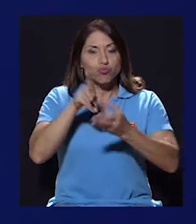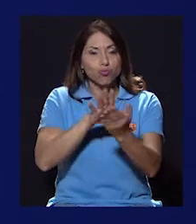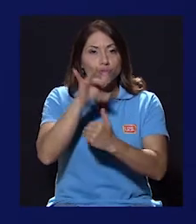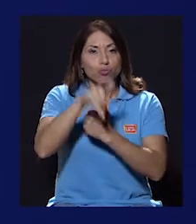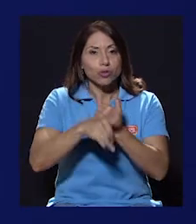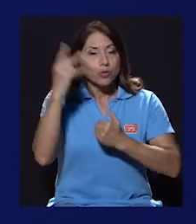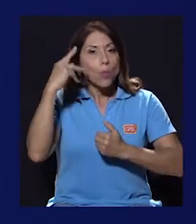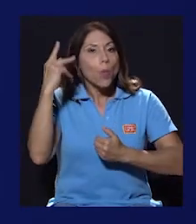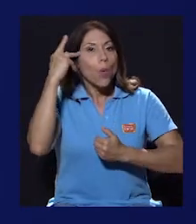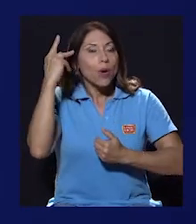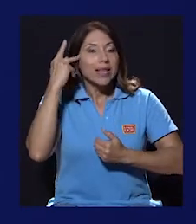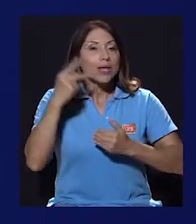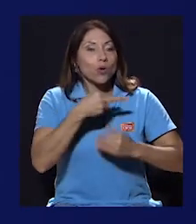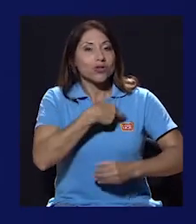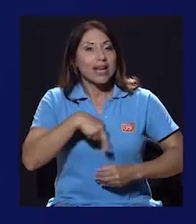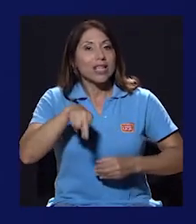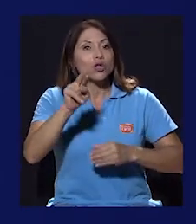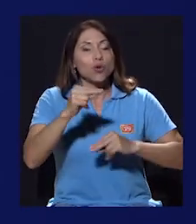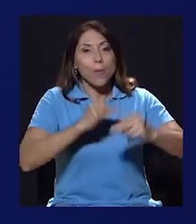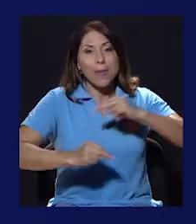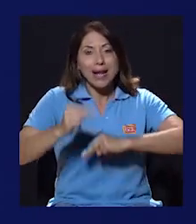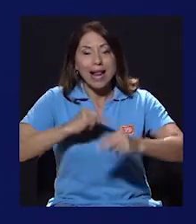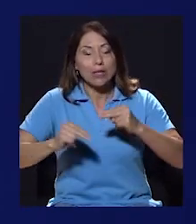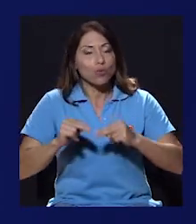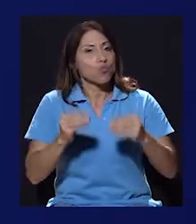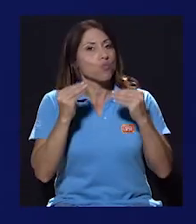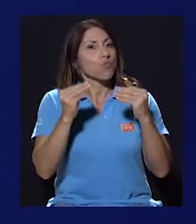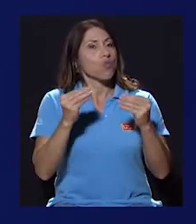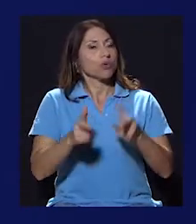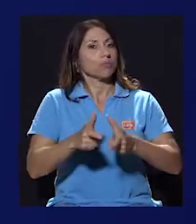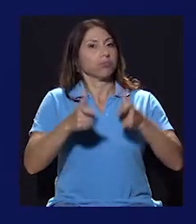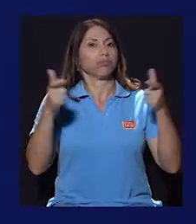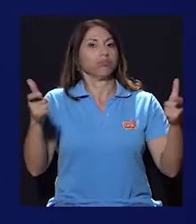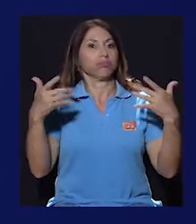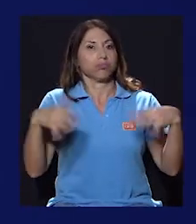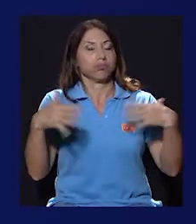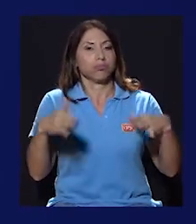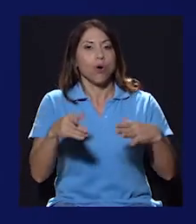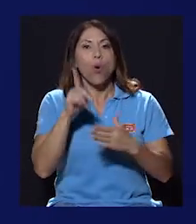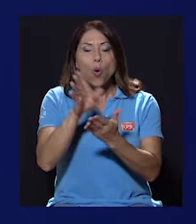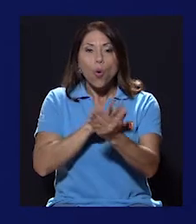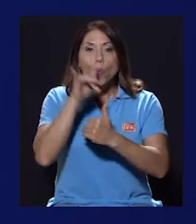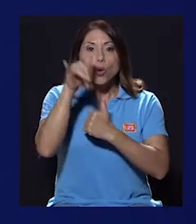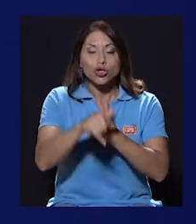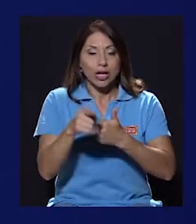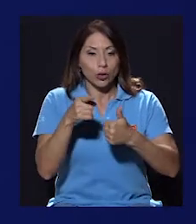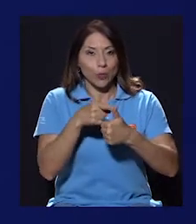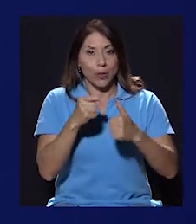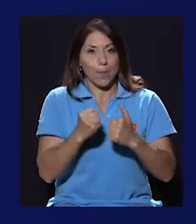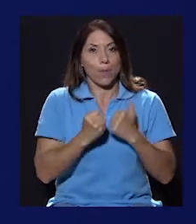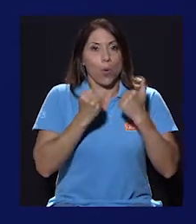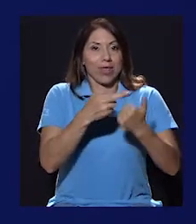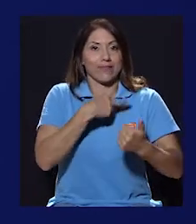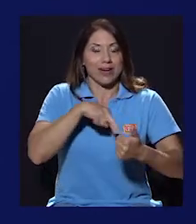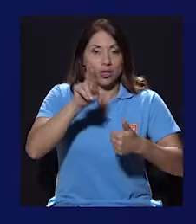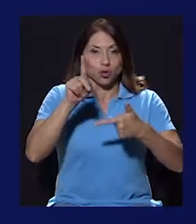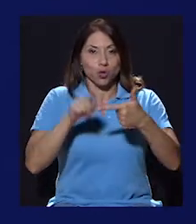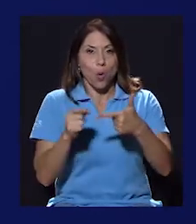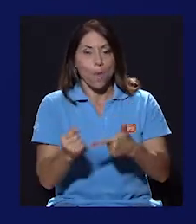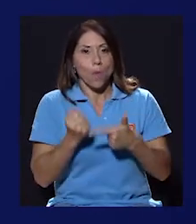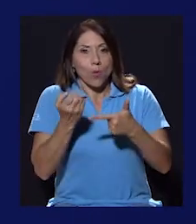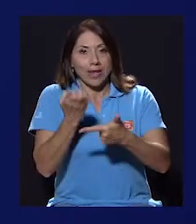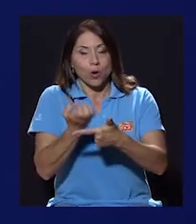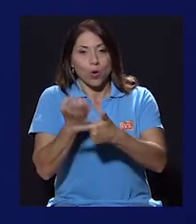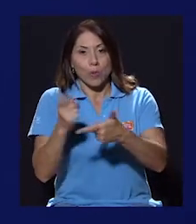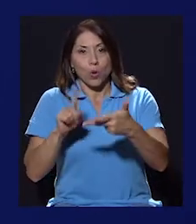político religioso y mercantil de enorme envergadura. Un proyecto en el que la mezcla del poder religioso, el